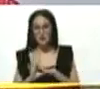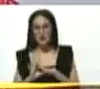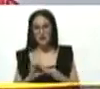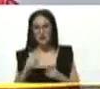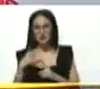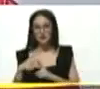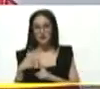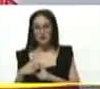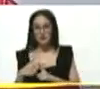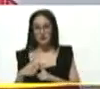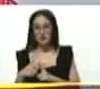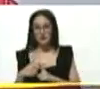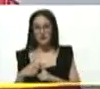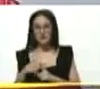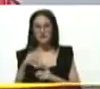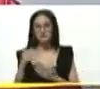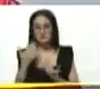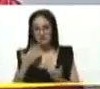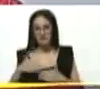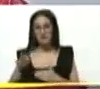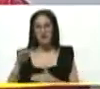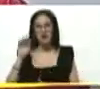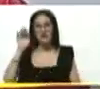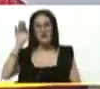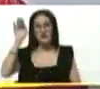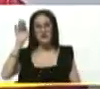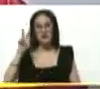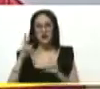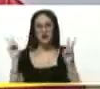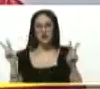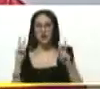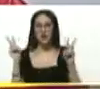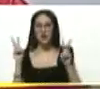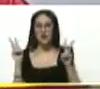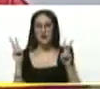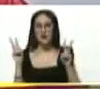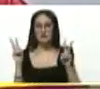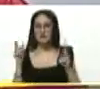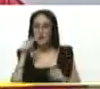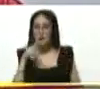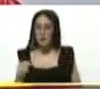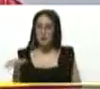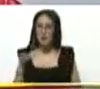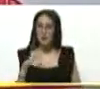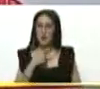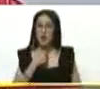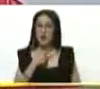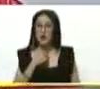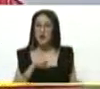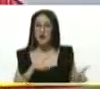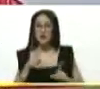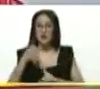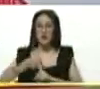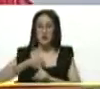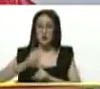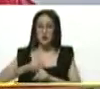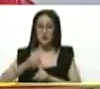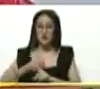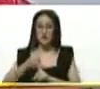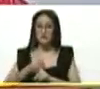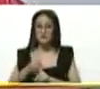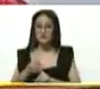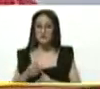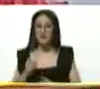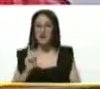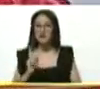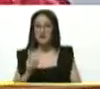sumar rumbo a la gran victoria, tiene pues una razón de ser. Nuestro pueblo le encanta estar listo para la batalla. Y esa es la